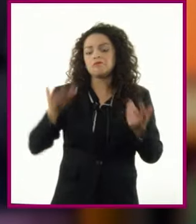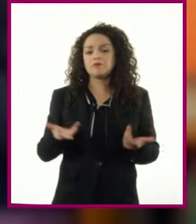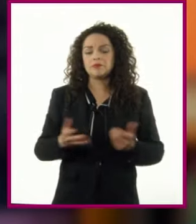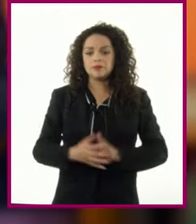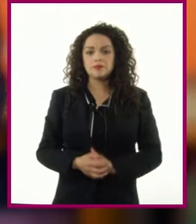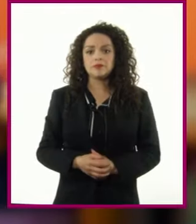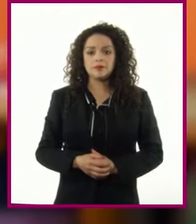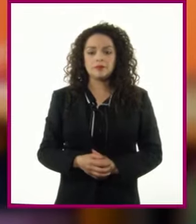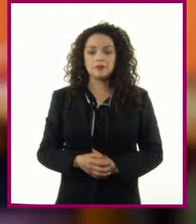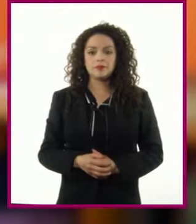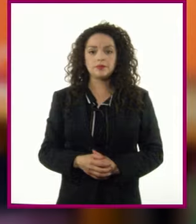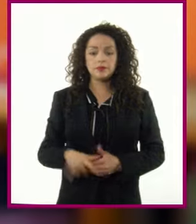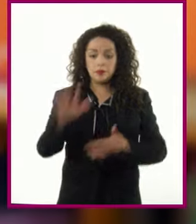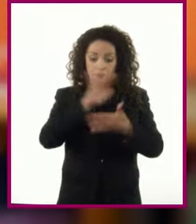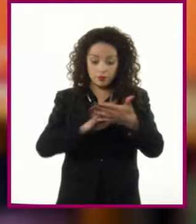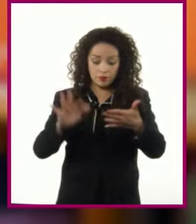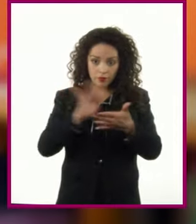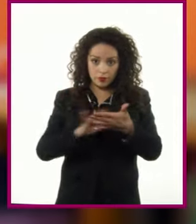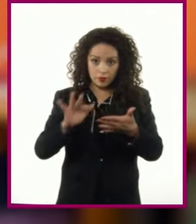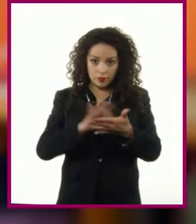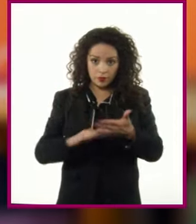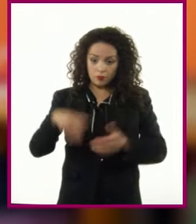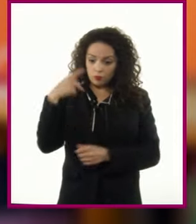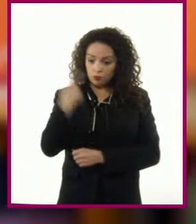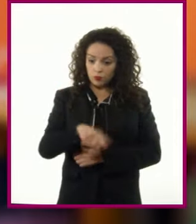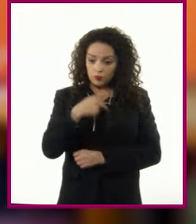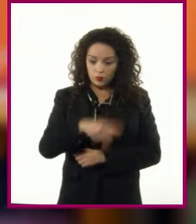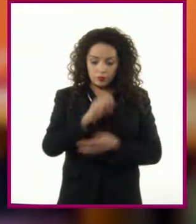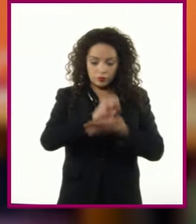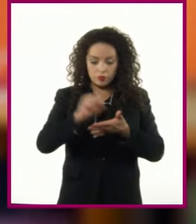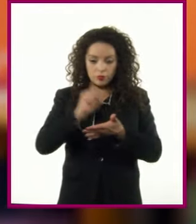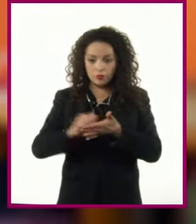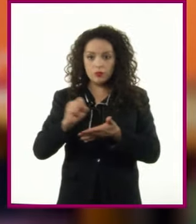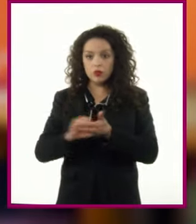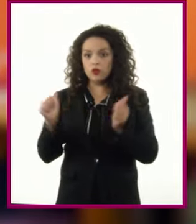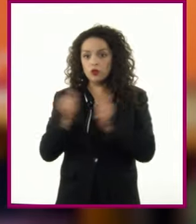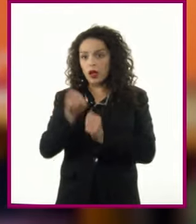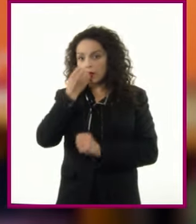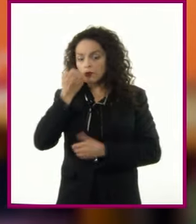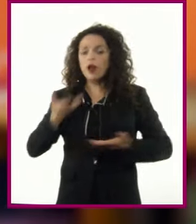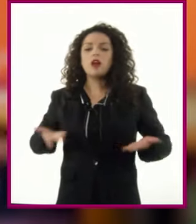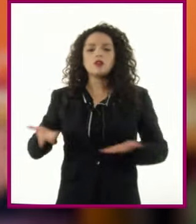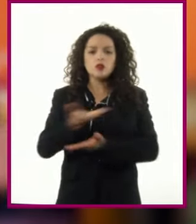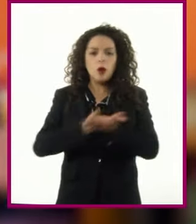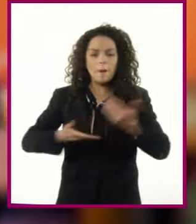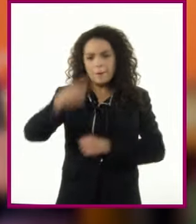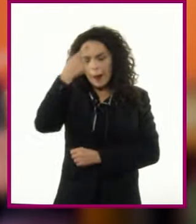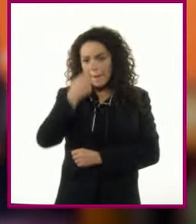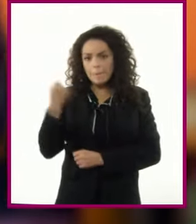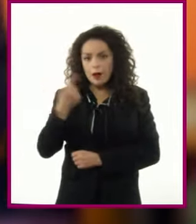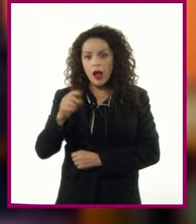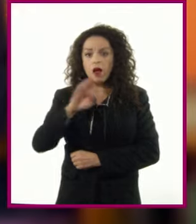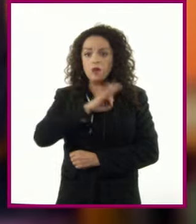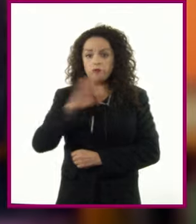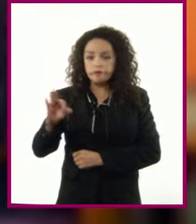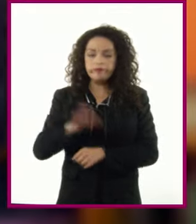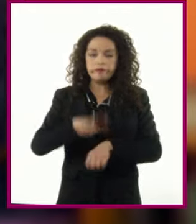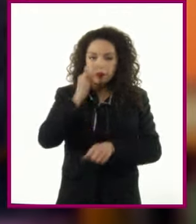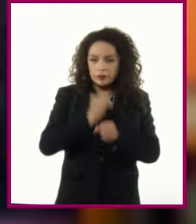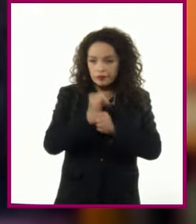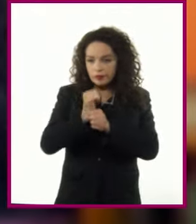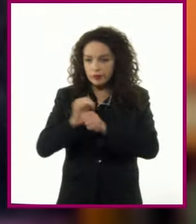Comparte la lectura de textos propios en eventos escolares, con el propósito de explorar formas para